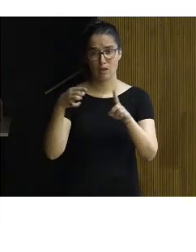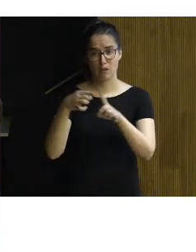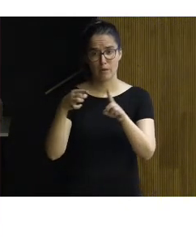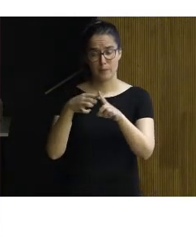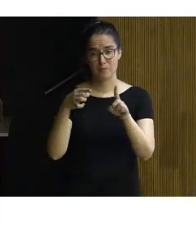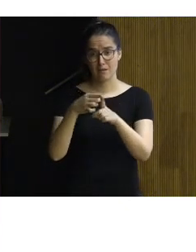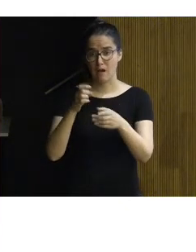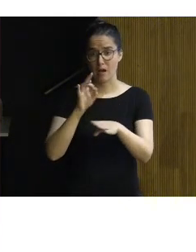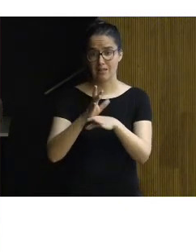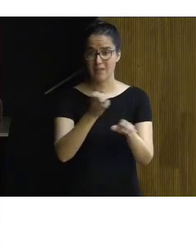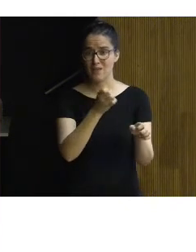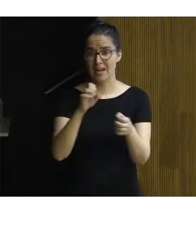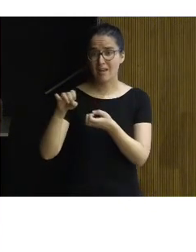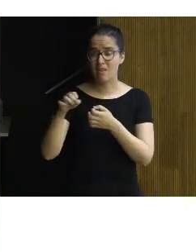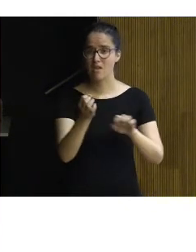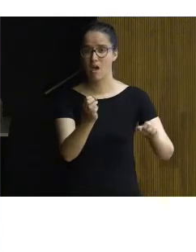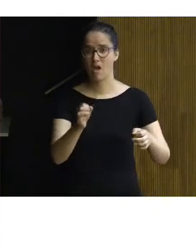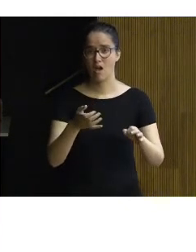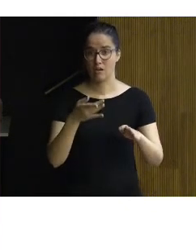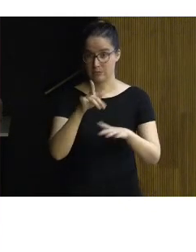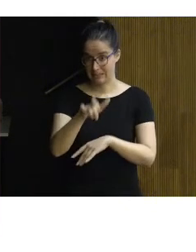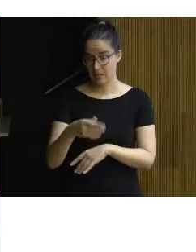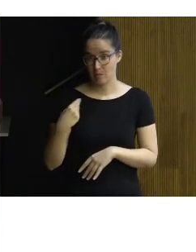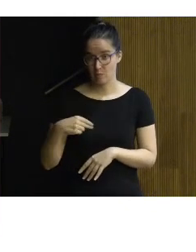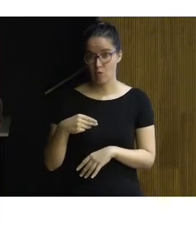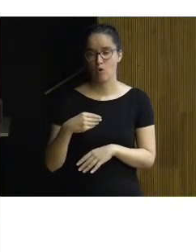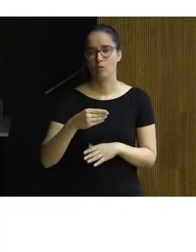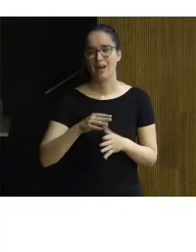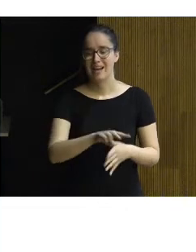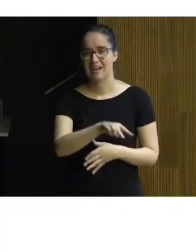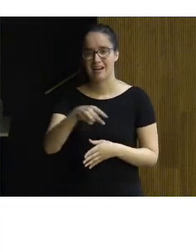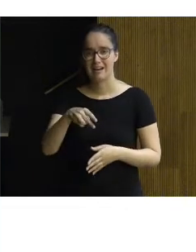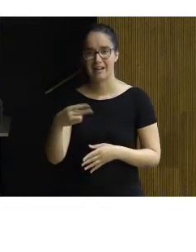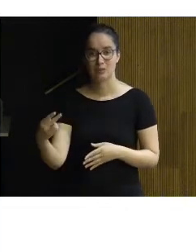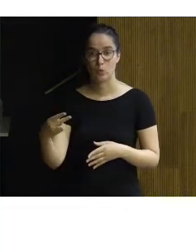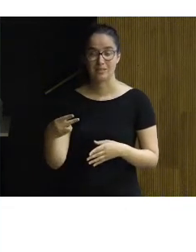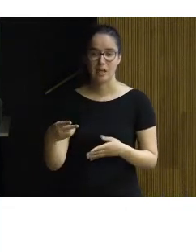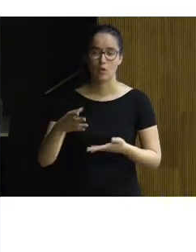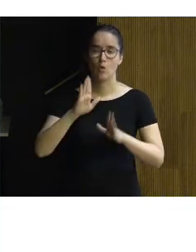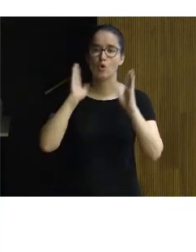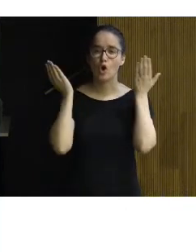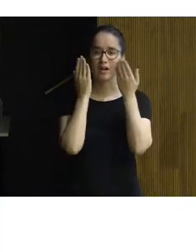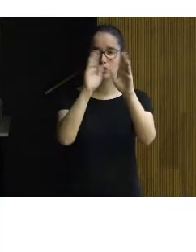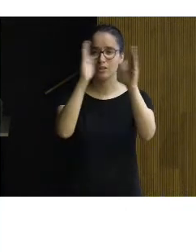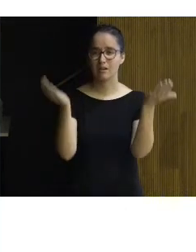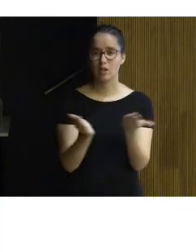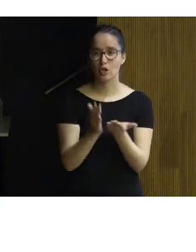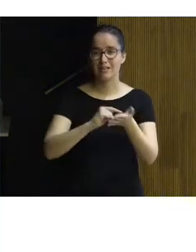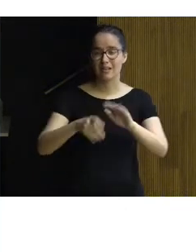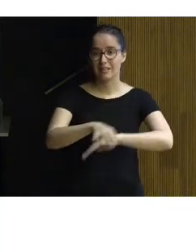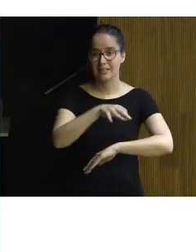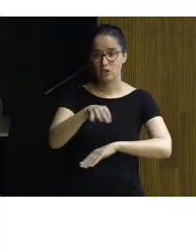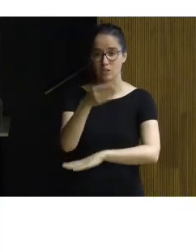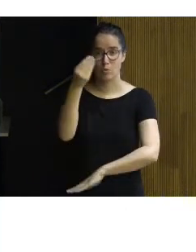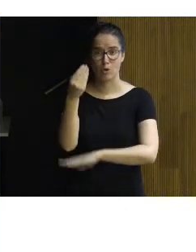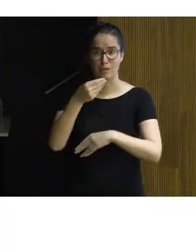que fue el resultado del Congreso Internacional de Arquitectos Técnicos de Monumentos Históricos en